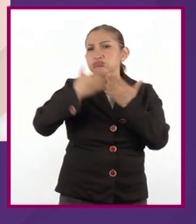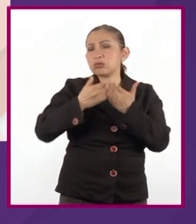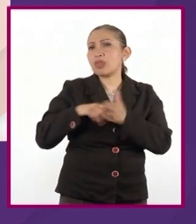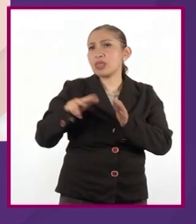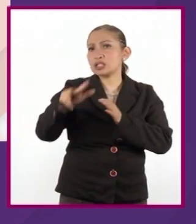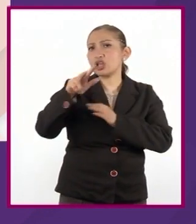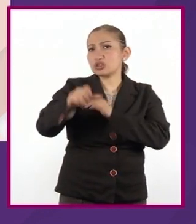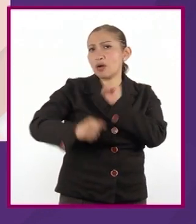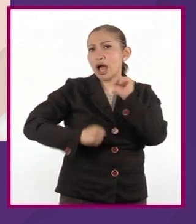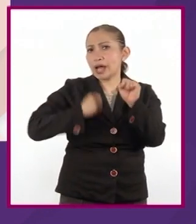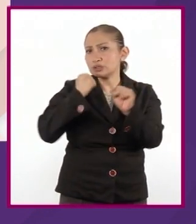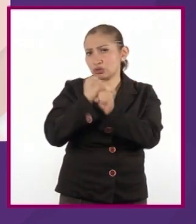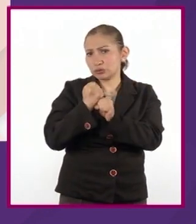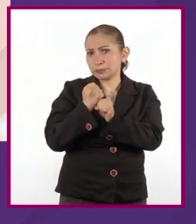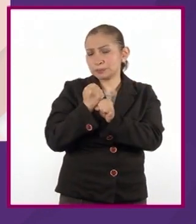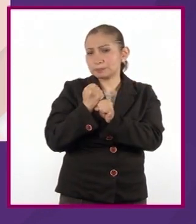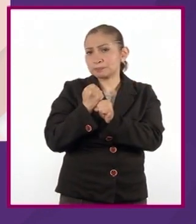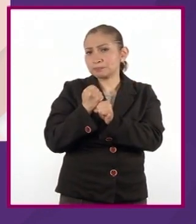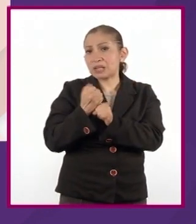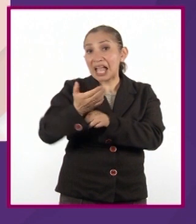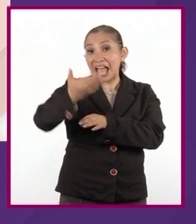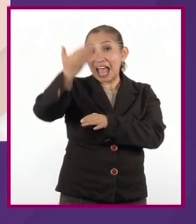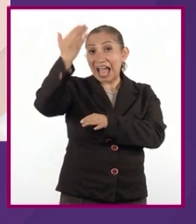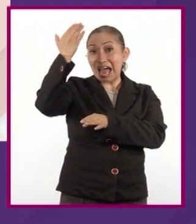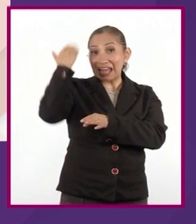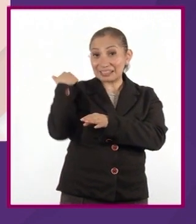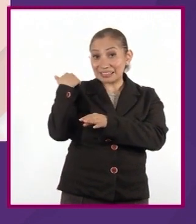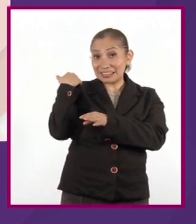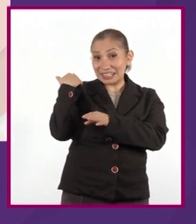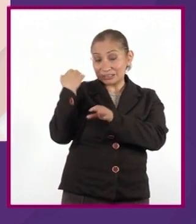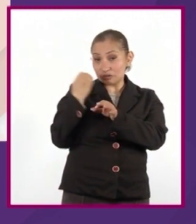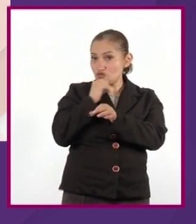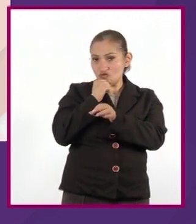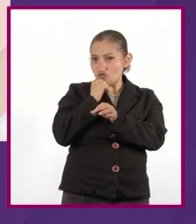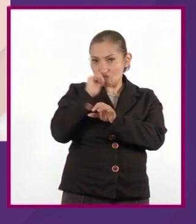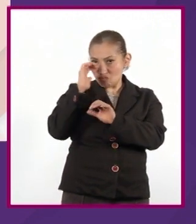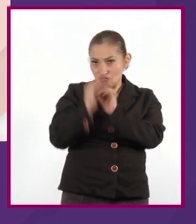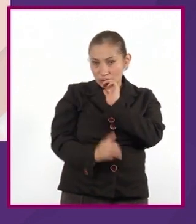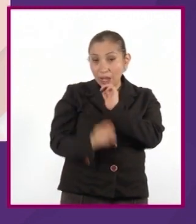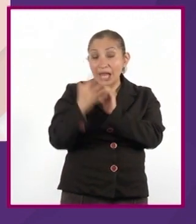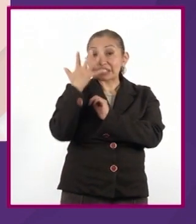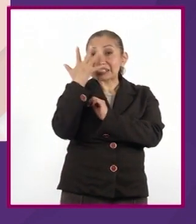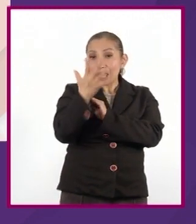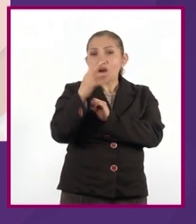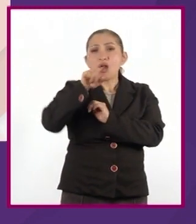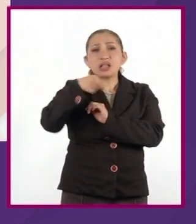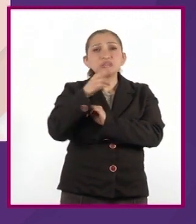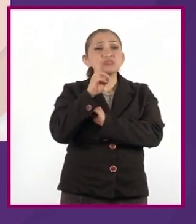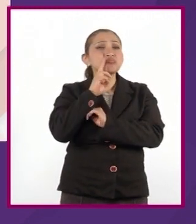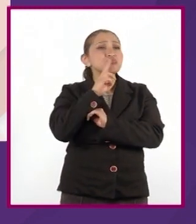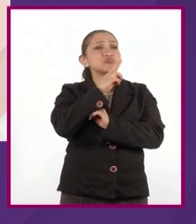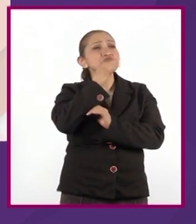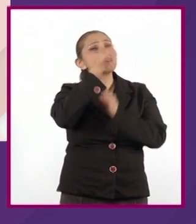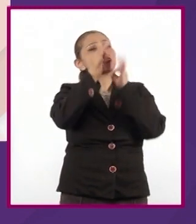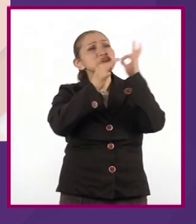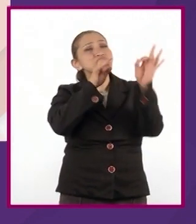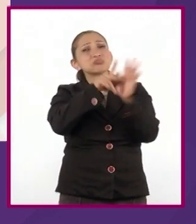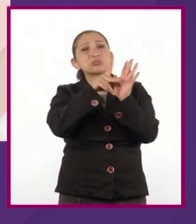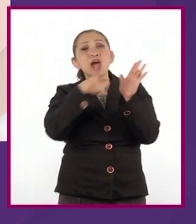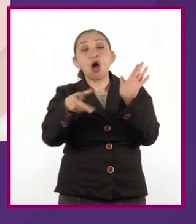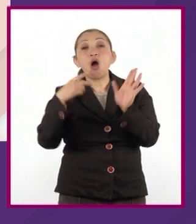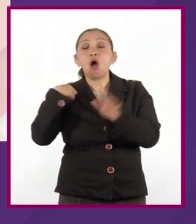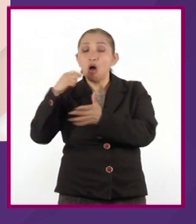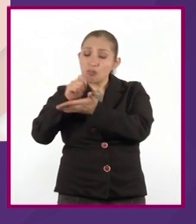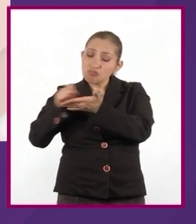18 años. Antes de su forma actual, cinco de ellos fueron notas periodísticas y guiones de